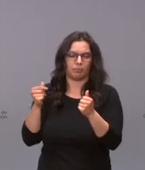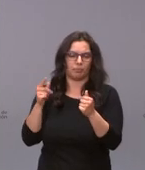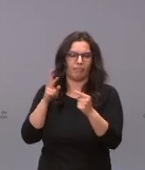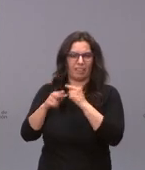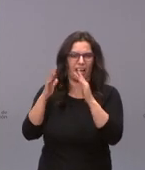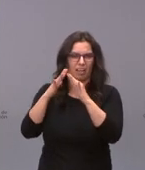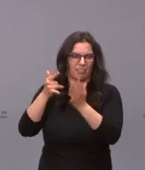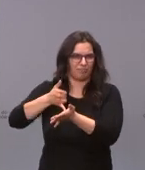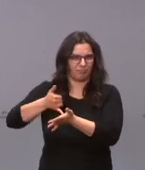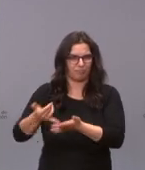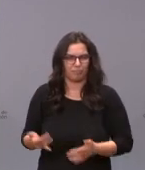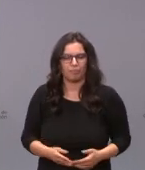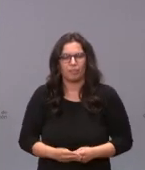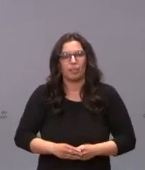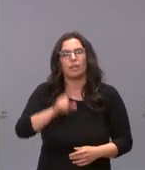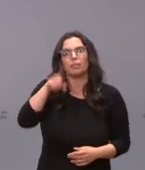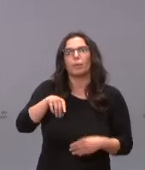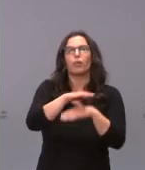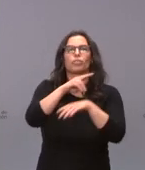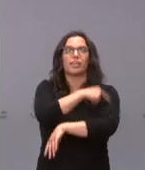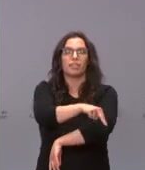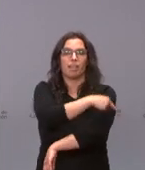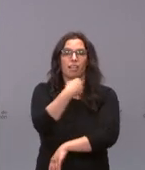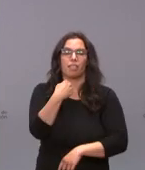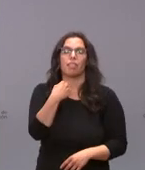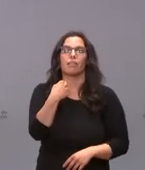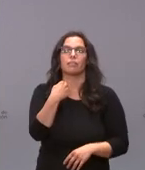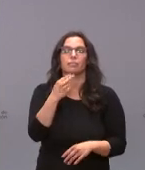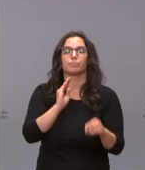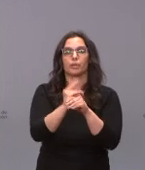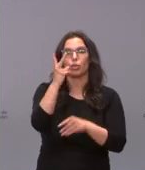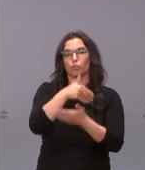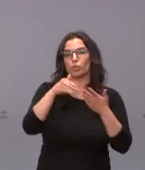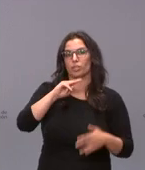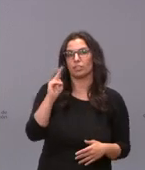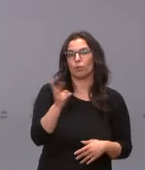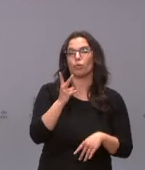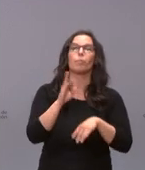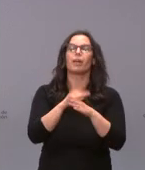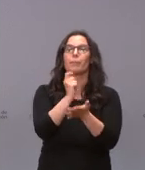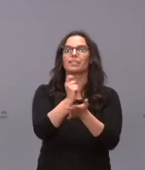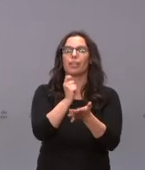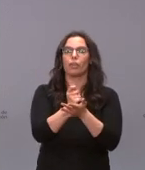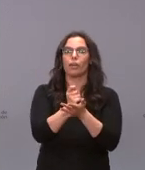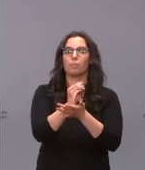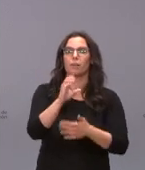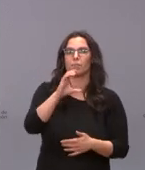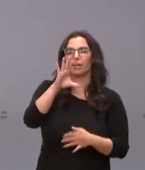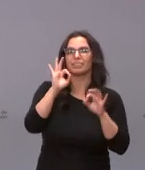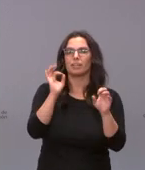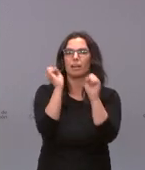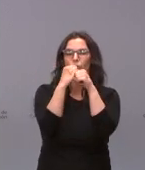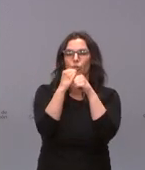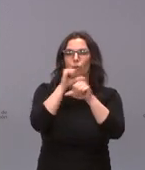También la Consejería de Sanidad destina dos millones de euros para aumentar las prestaciones del Laboratorio de